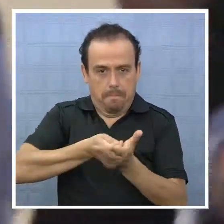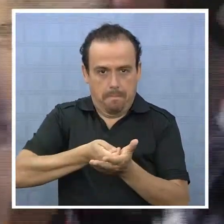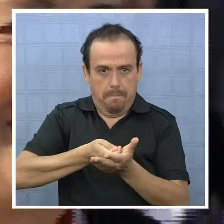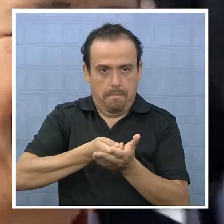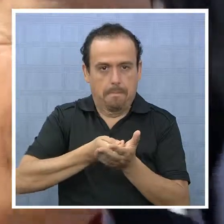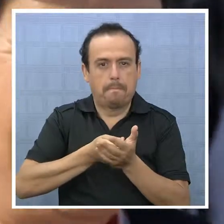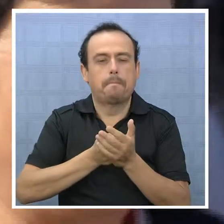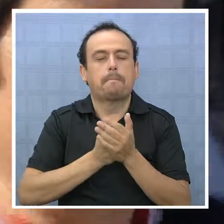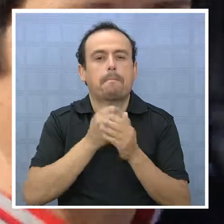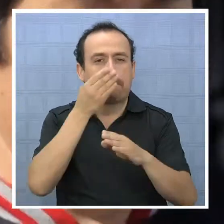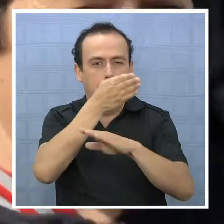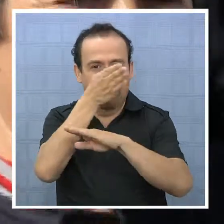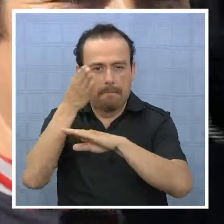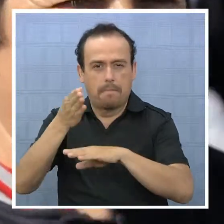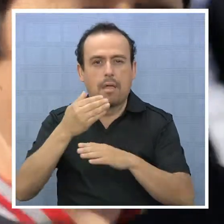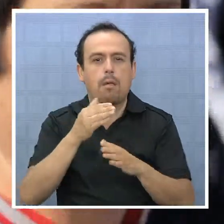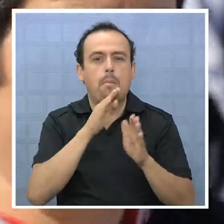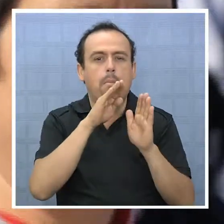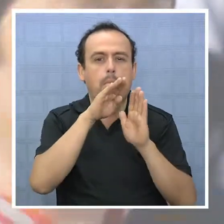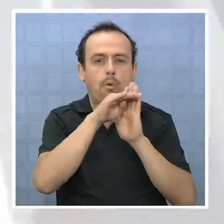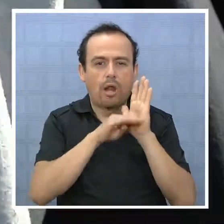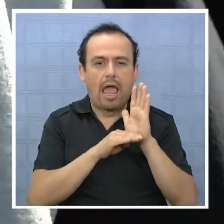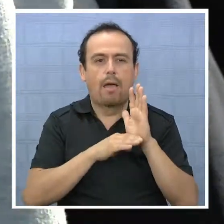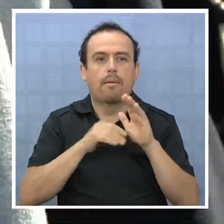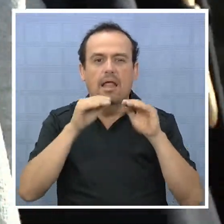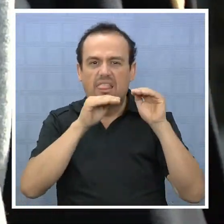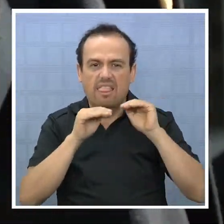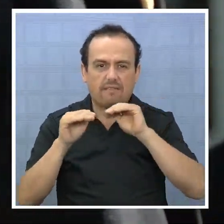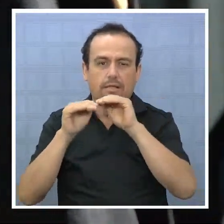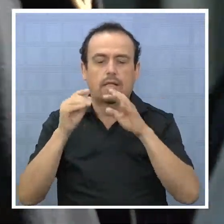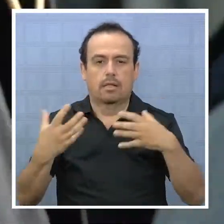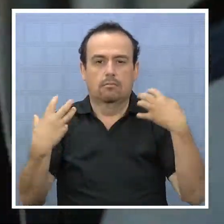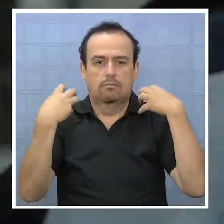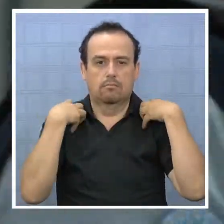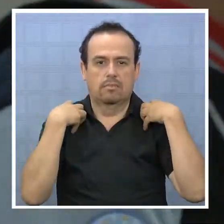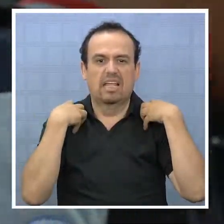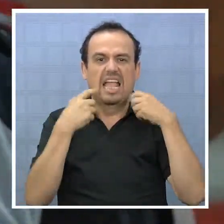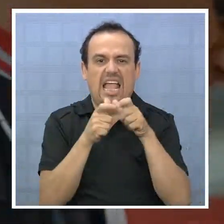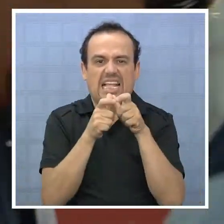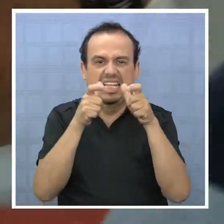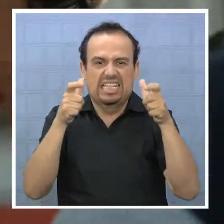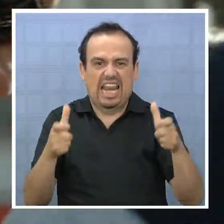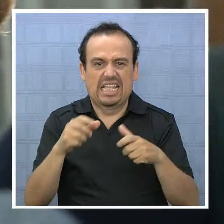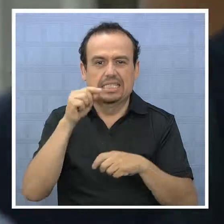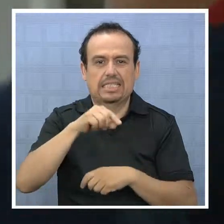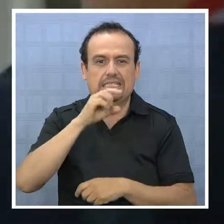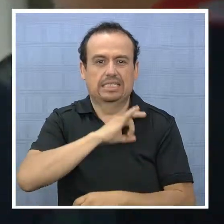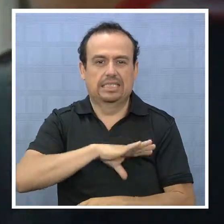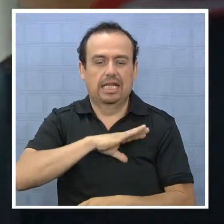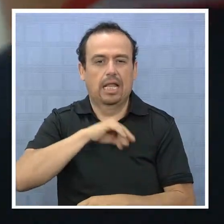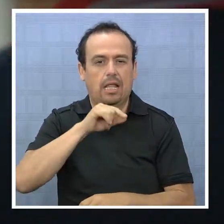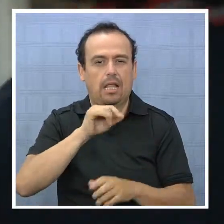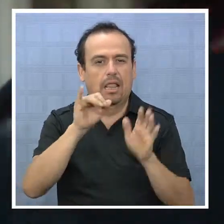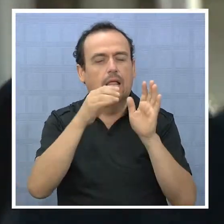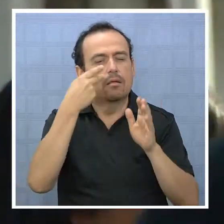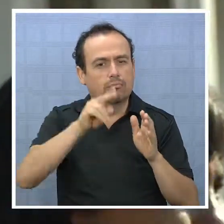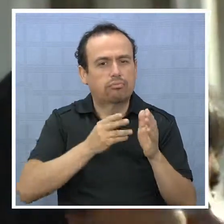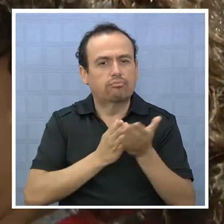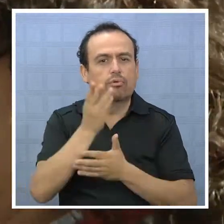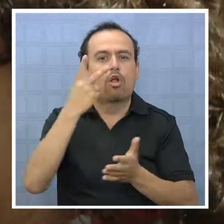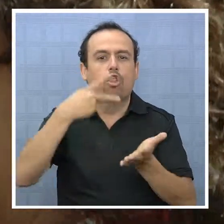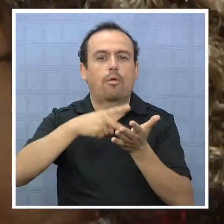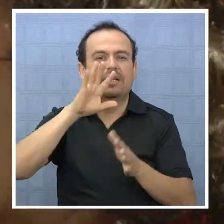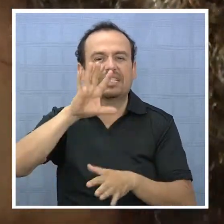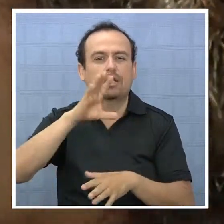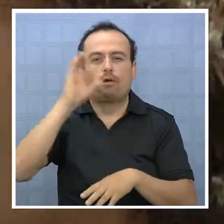de la gira y el programa de nivelación es responsabilidad de la Fundación Crece Chile, entidad fundada en 2005 y